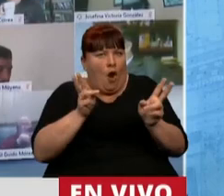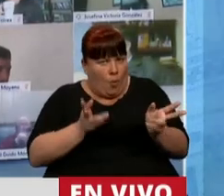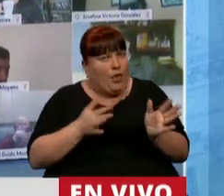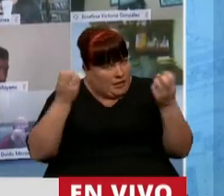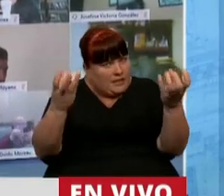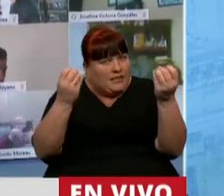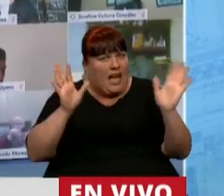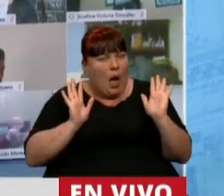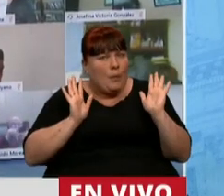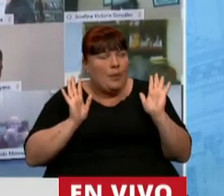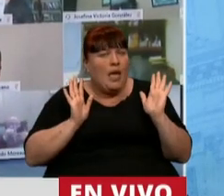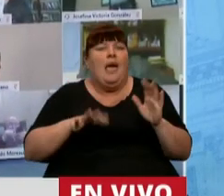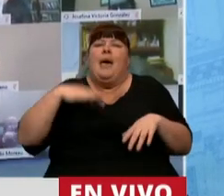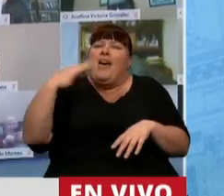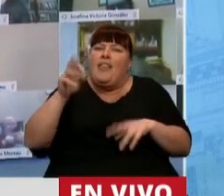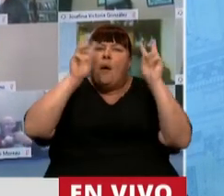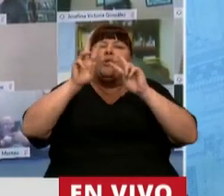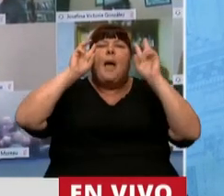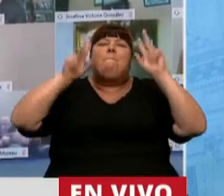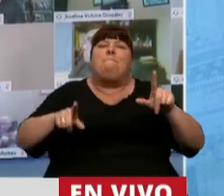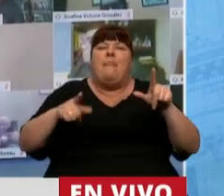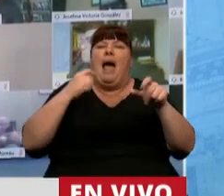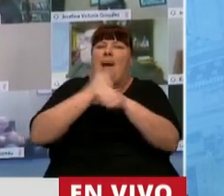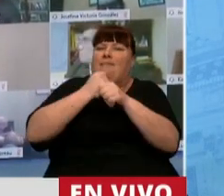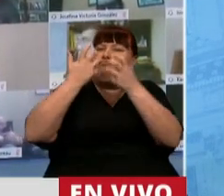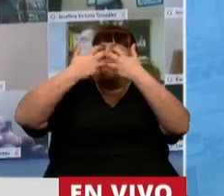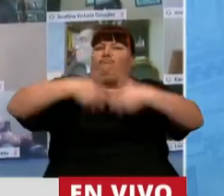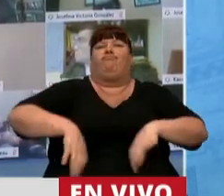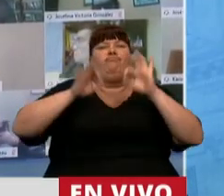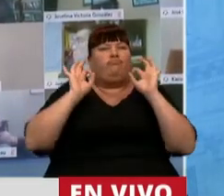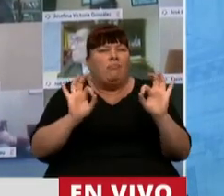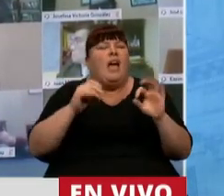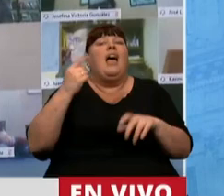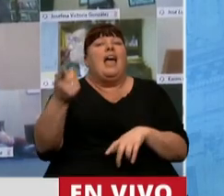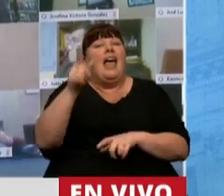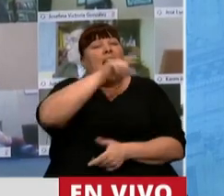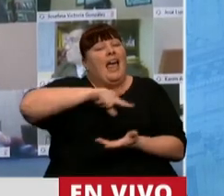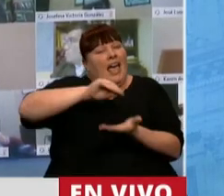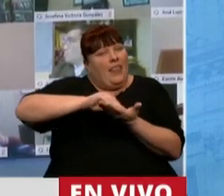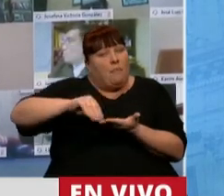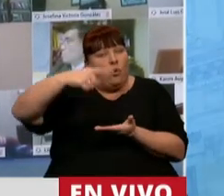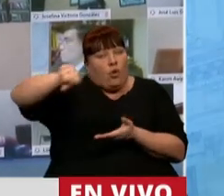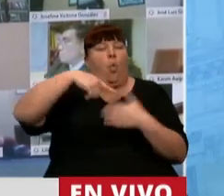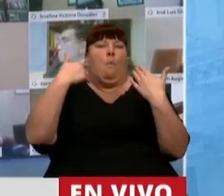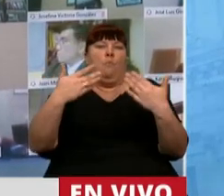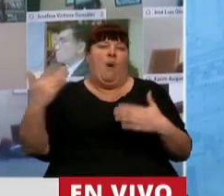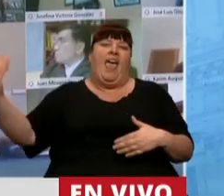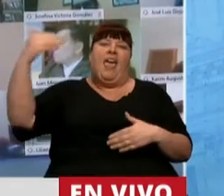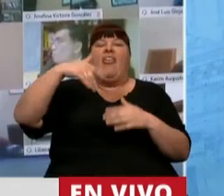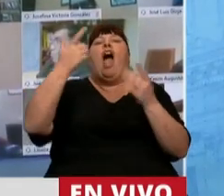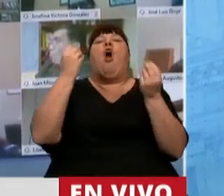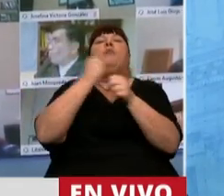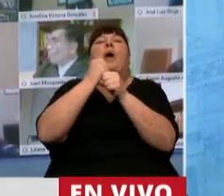que es muy razonable, tenemos que generar un sistema de funcionamiento que permita que esos diputados puedan asistir